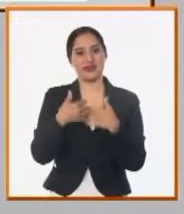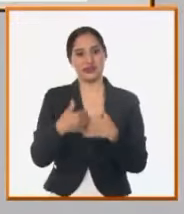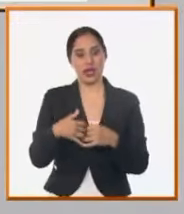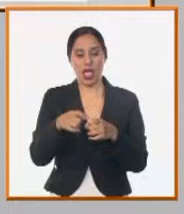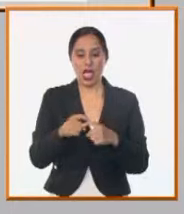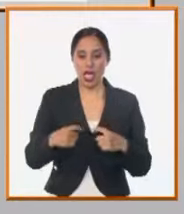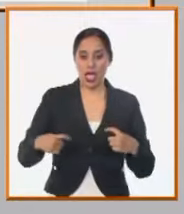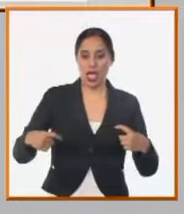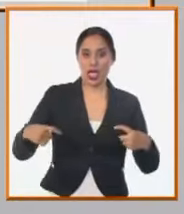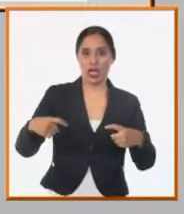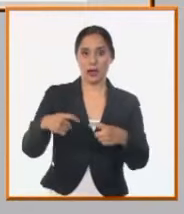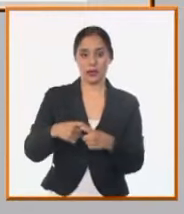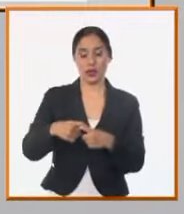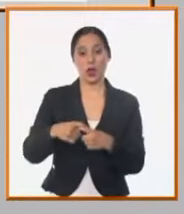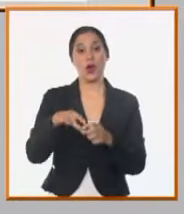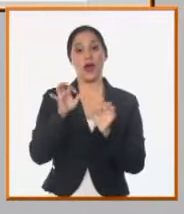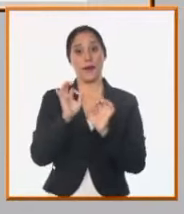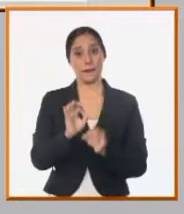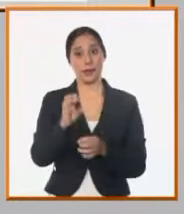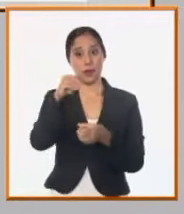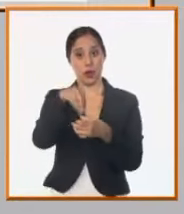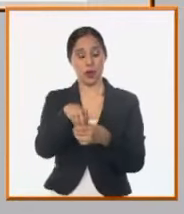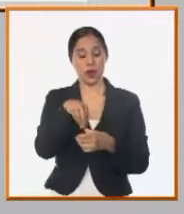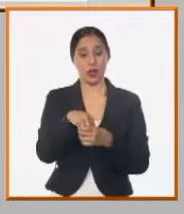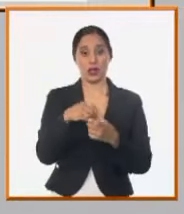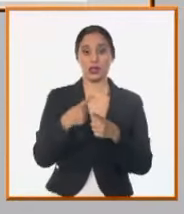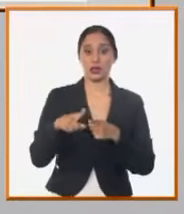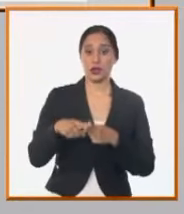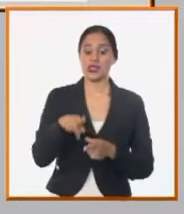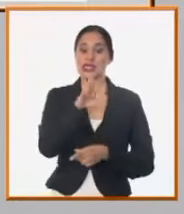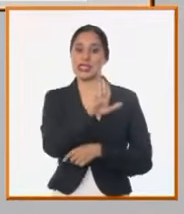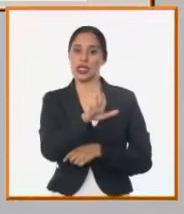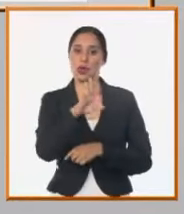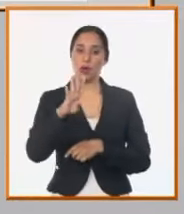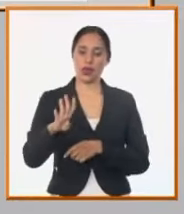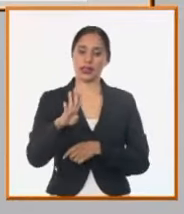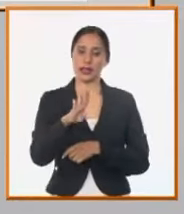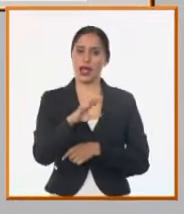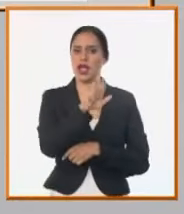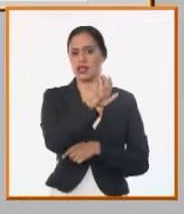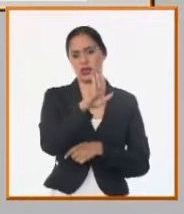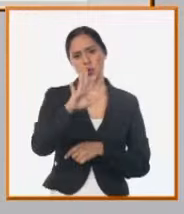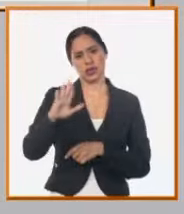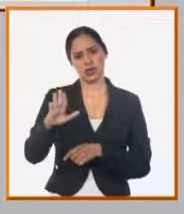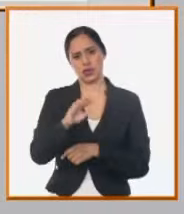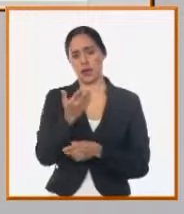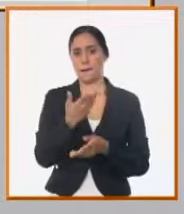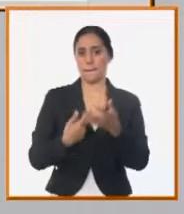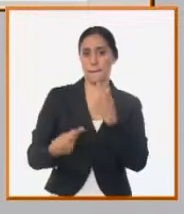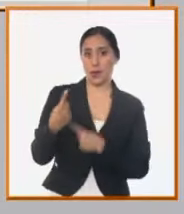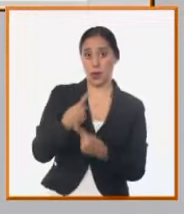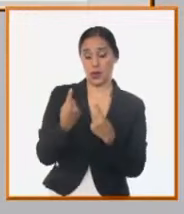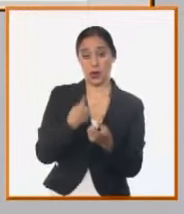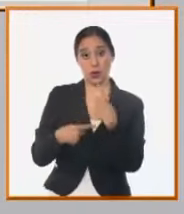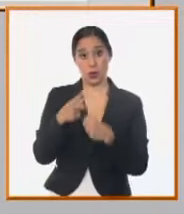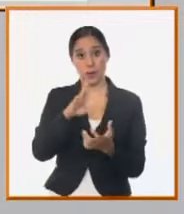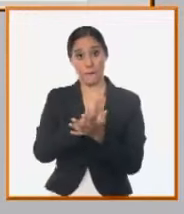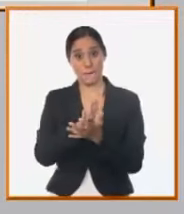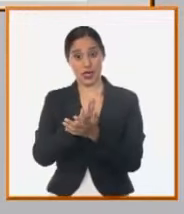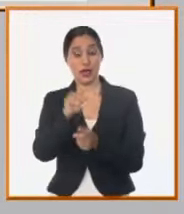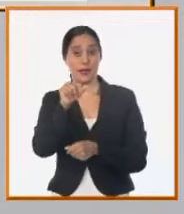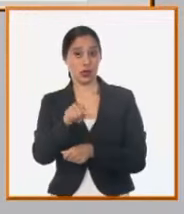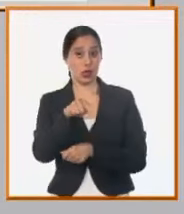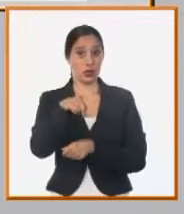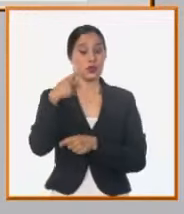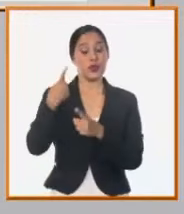a las abrazaderas de 50 a 160 milímetros con diámetro de salida de media a 32 y aquí